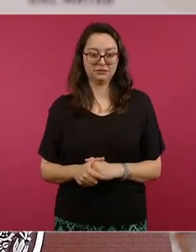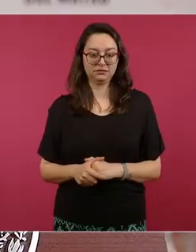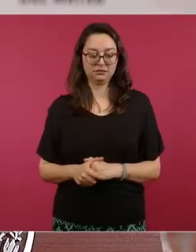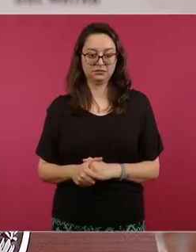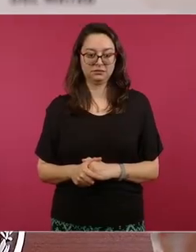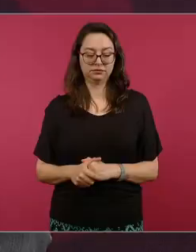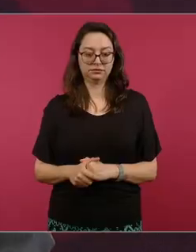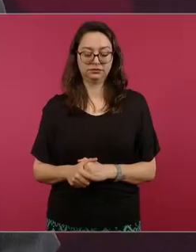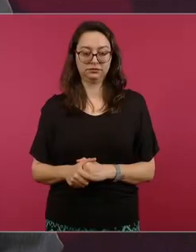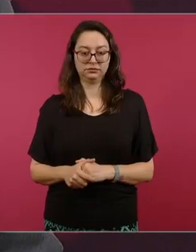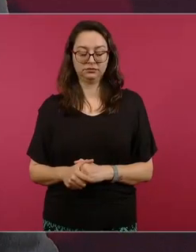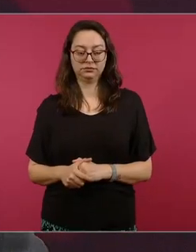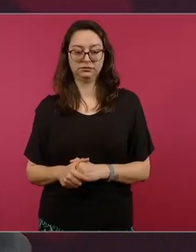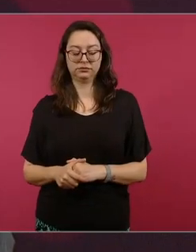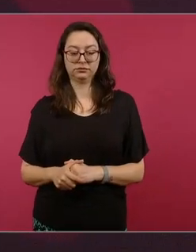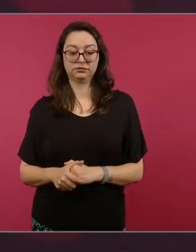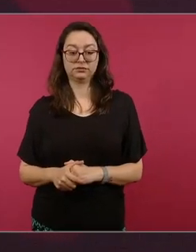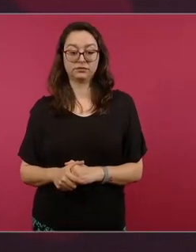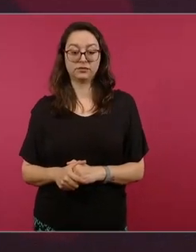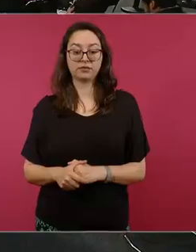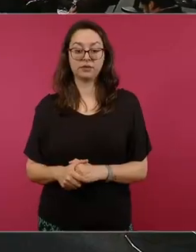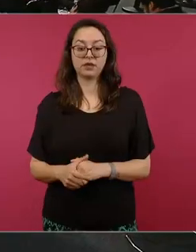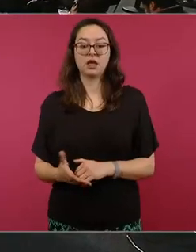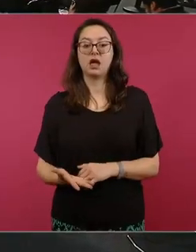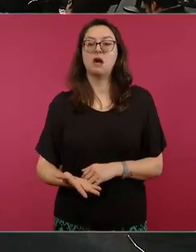antes nuestros padres